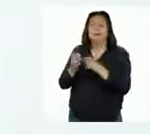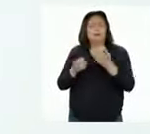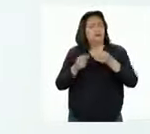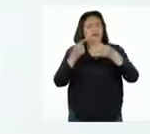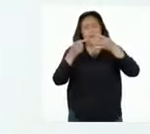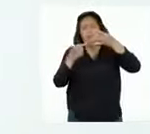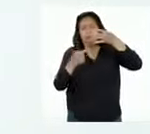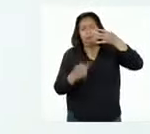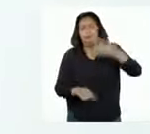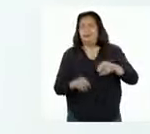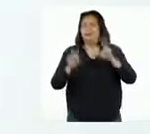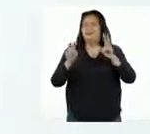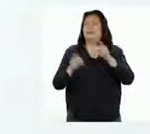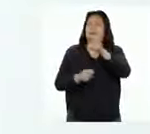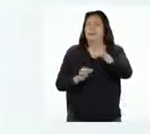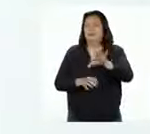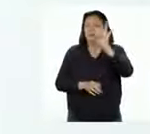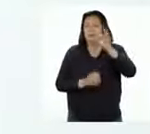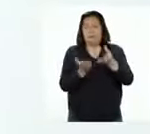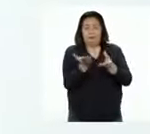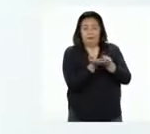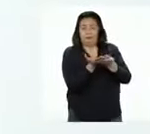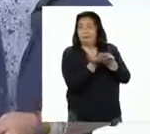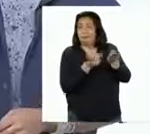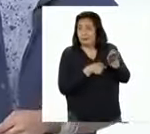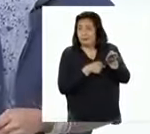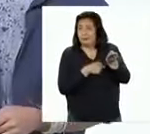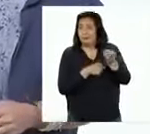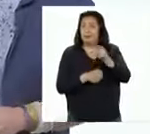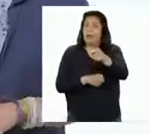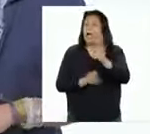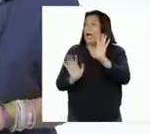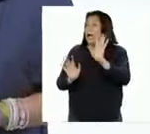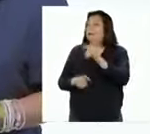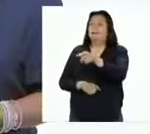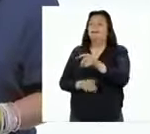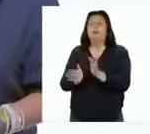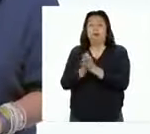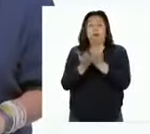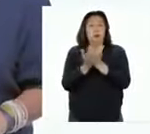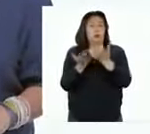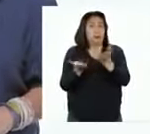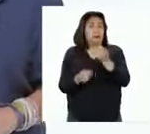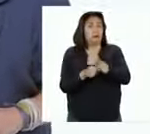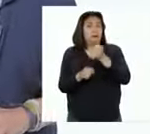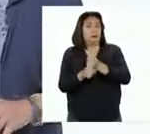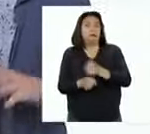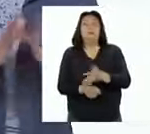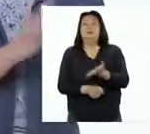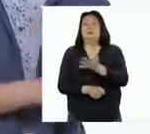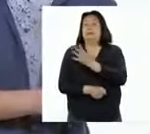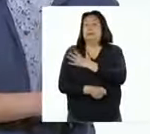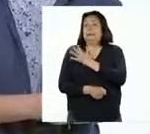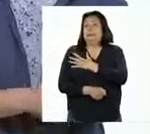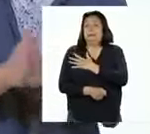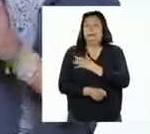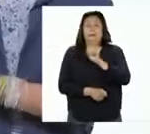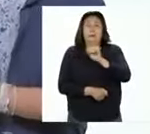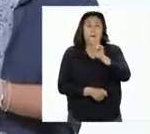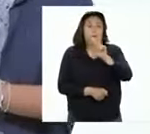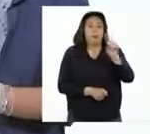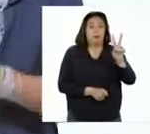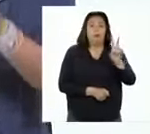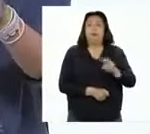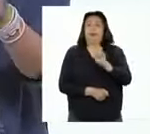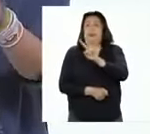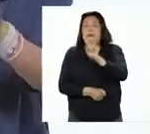entre muchos otros temas que pueden encontrar en sus portafolios. Por cierto, en el cuaderno de trabajo de quinto grado en las páginas 122